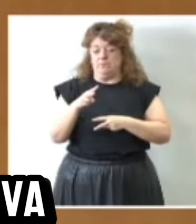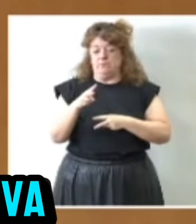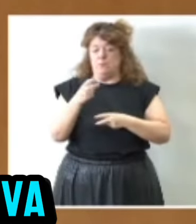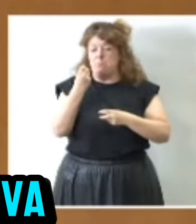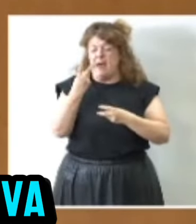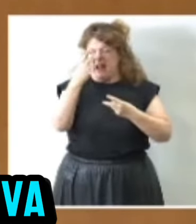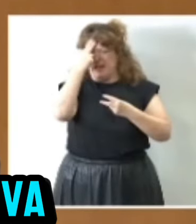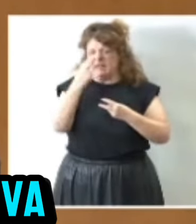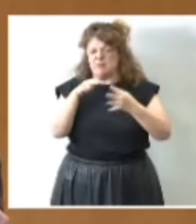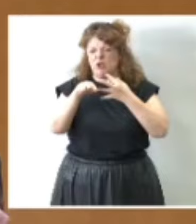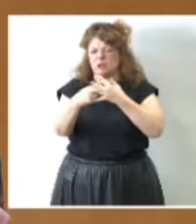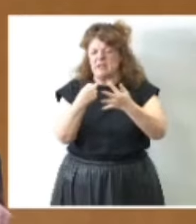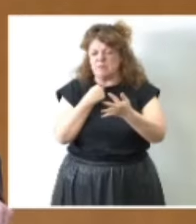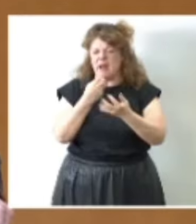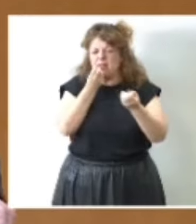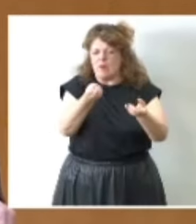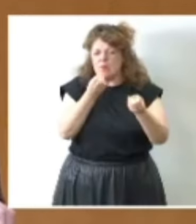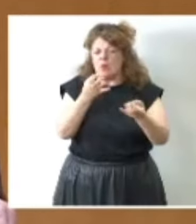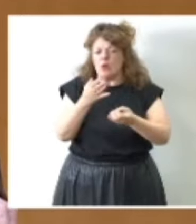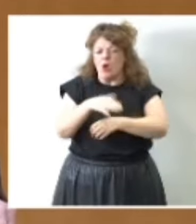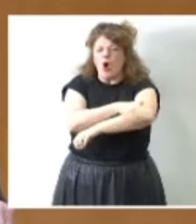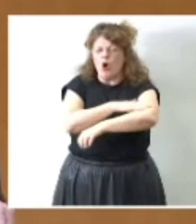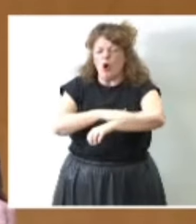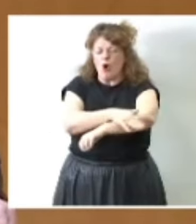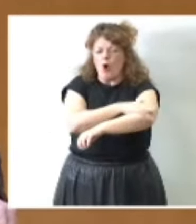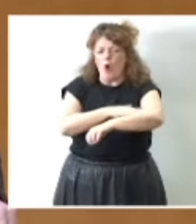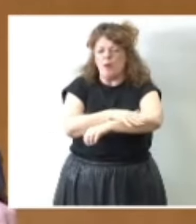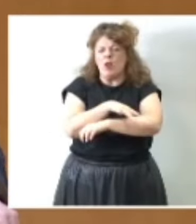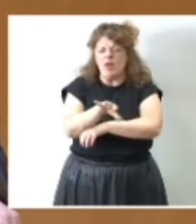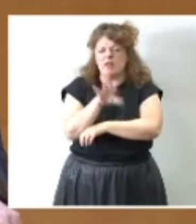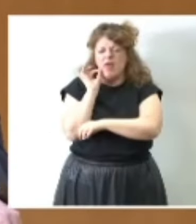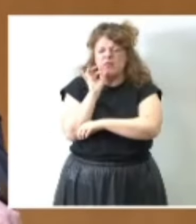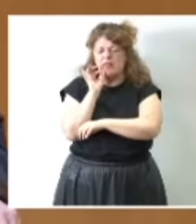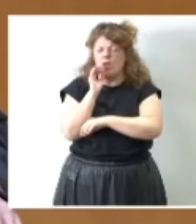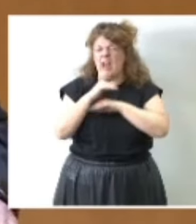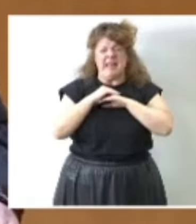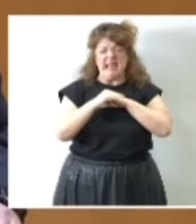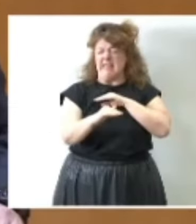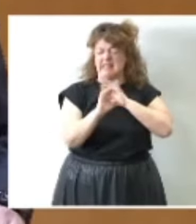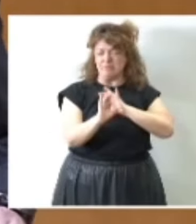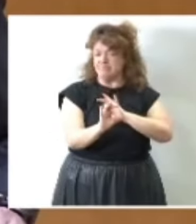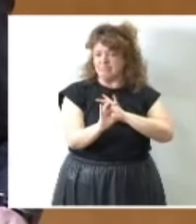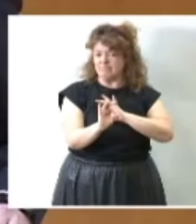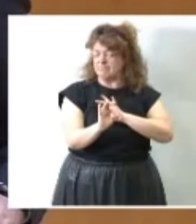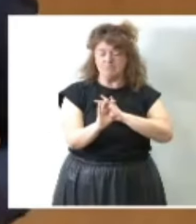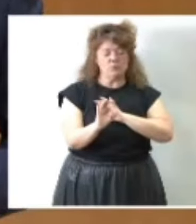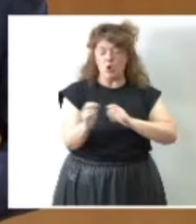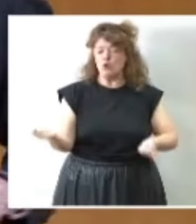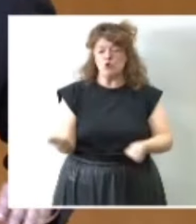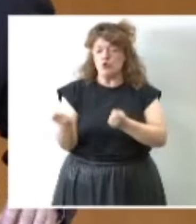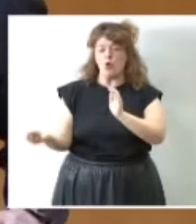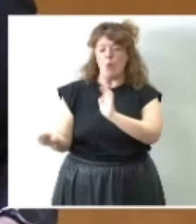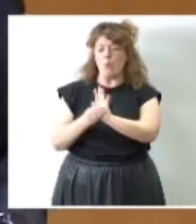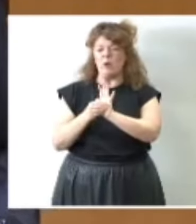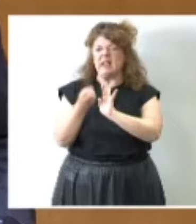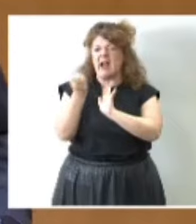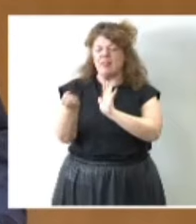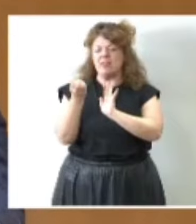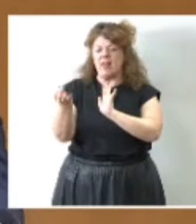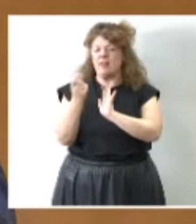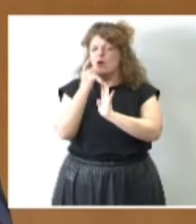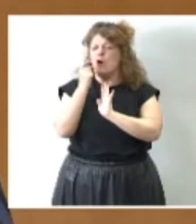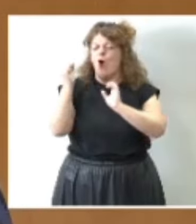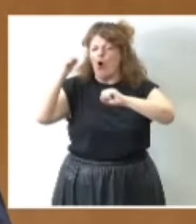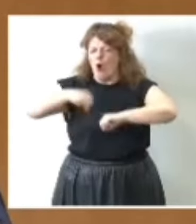la transparencia informativa, el Gobierno decidió lisa y llanamente no publicar los datos conforme se